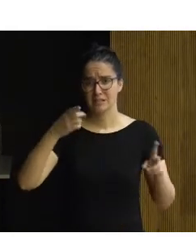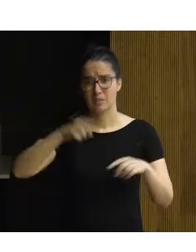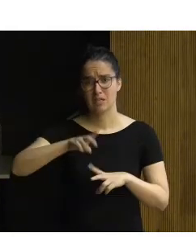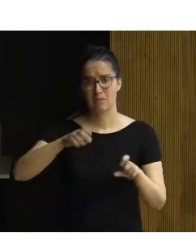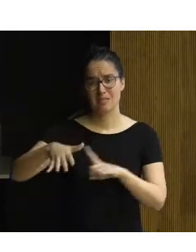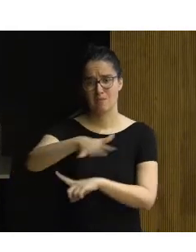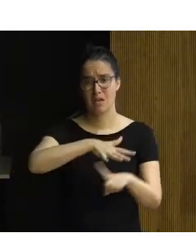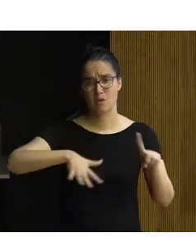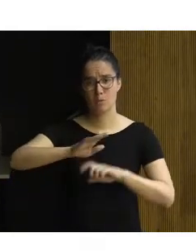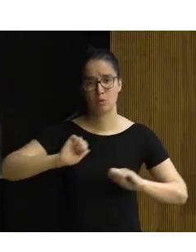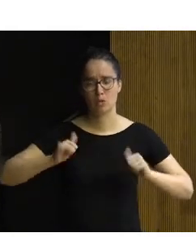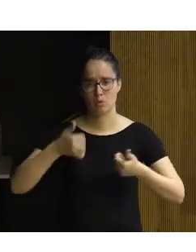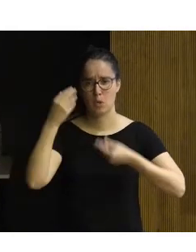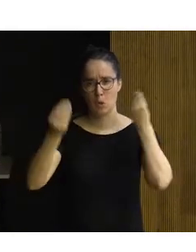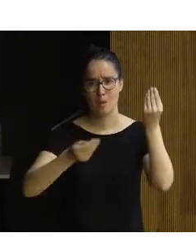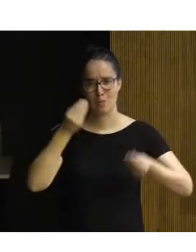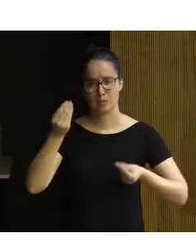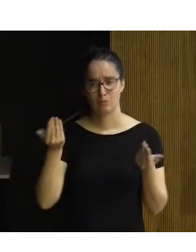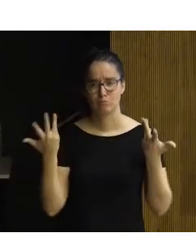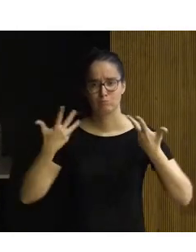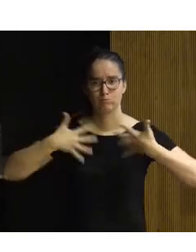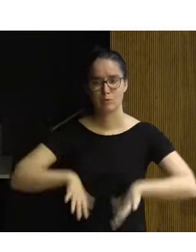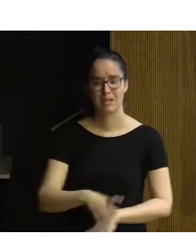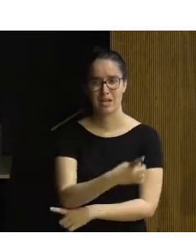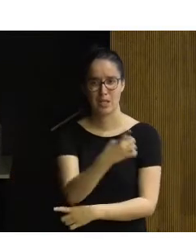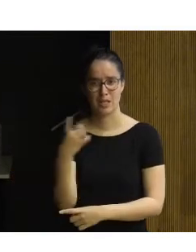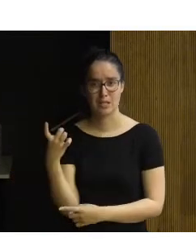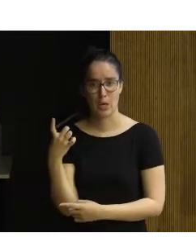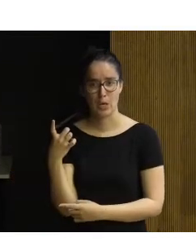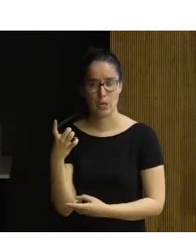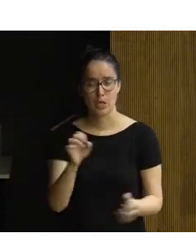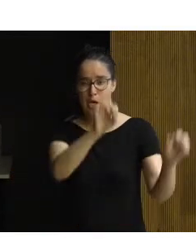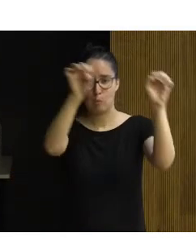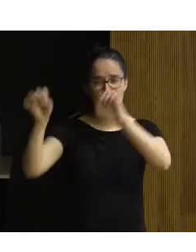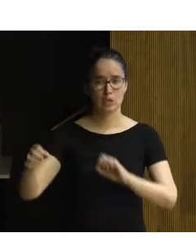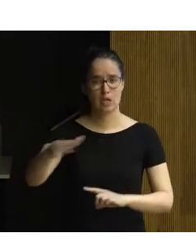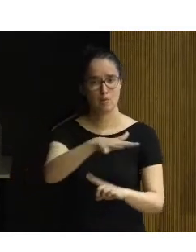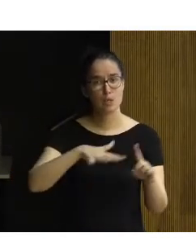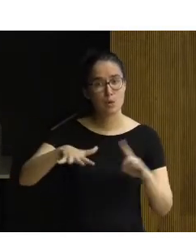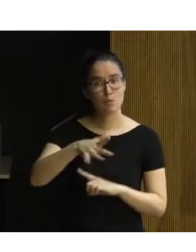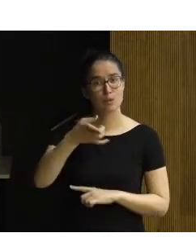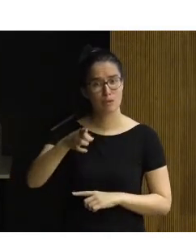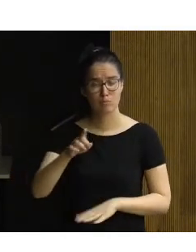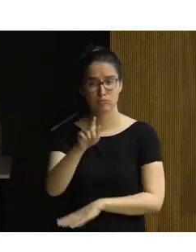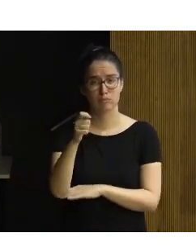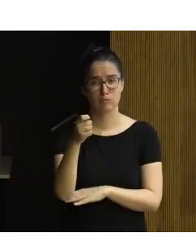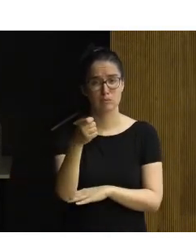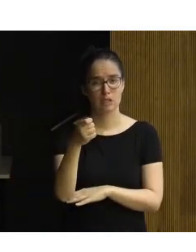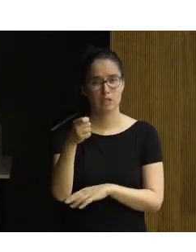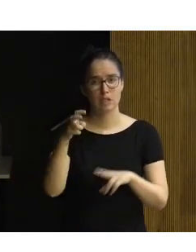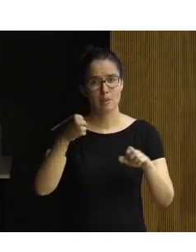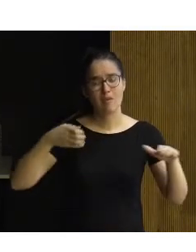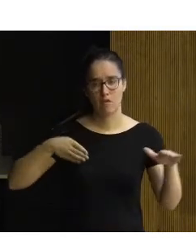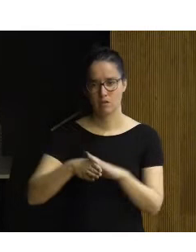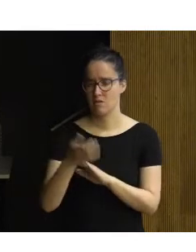de medioambiente. Cuando se empezó a pensar y a interiorizar la necesidad de proteger el medioambiente, ya se ha conseguido en la parte de